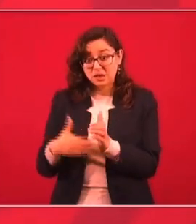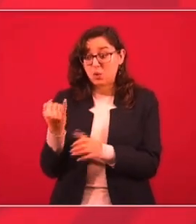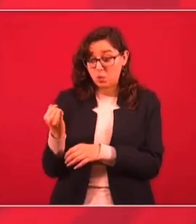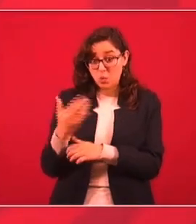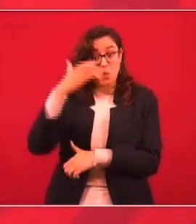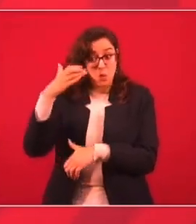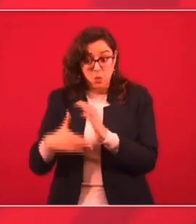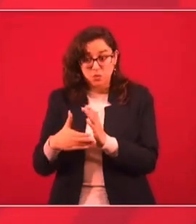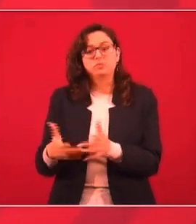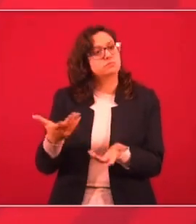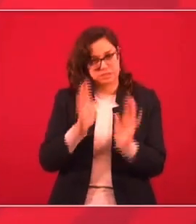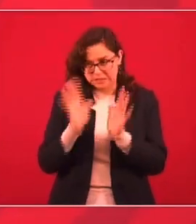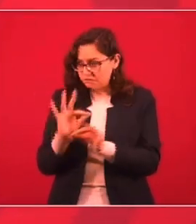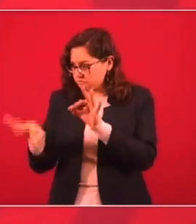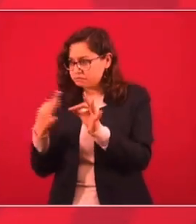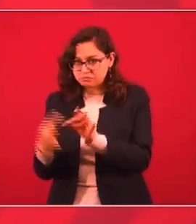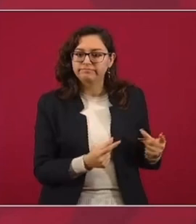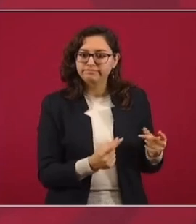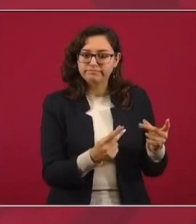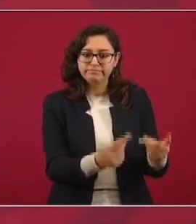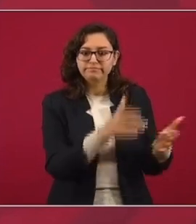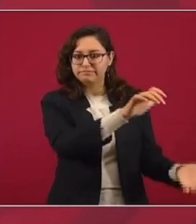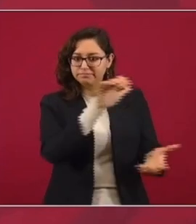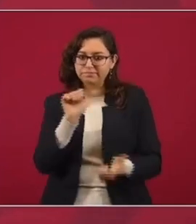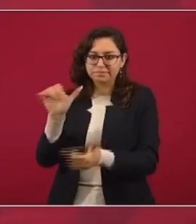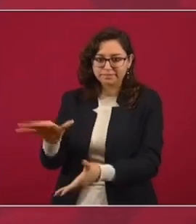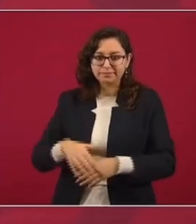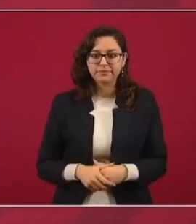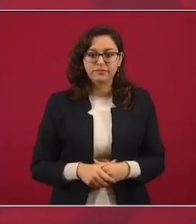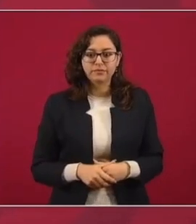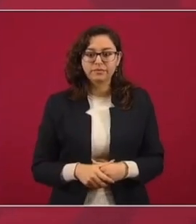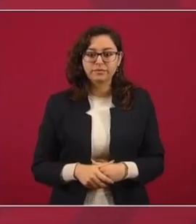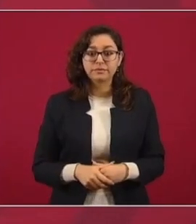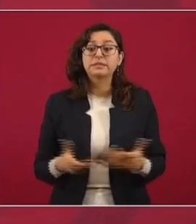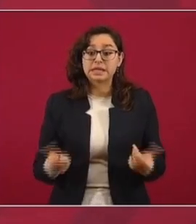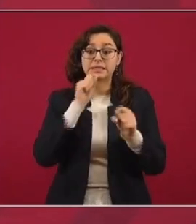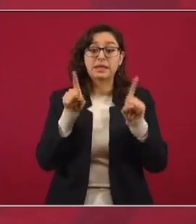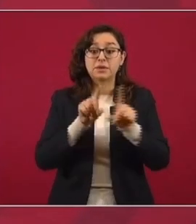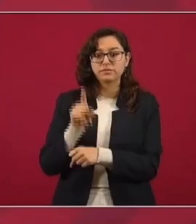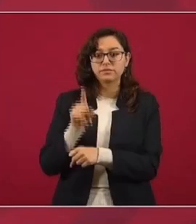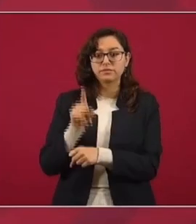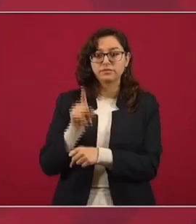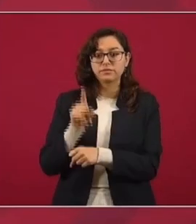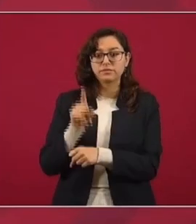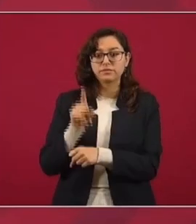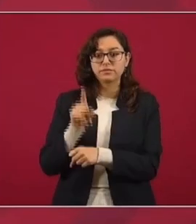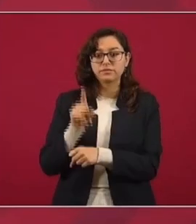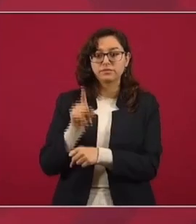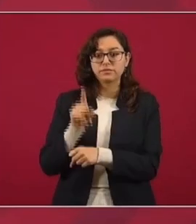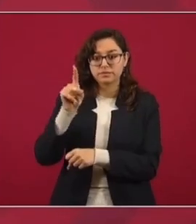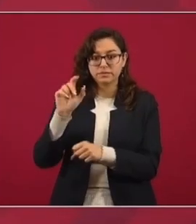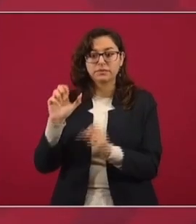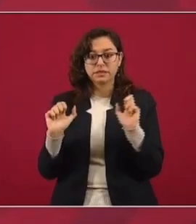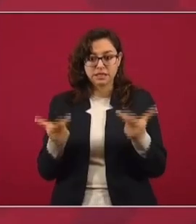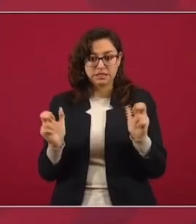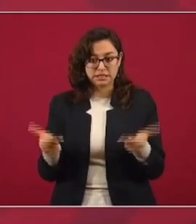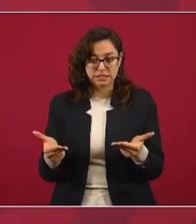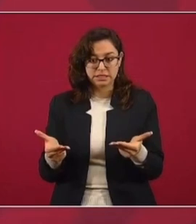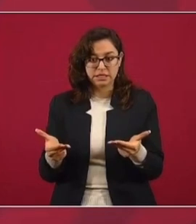junio. Terminando, inmediatamente se concluye. Pero voy también porque ya va a empezar el dragado de Ríos. Chiapas,